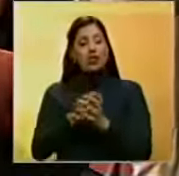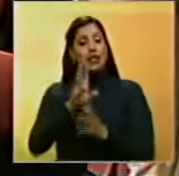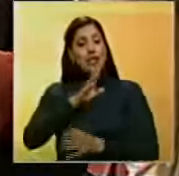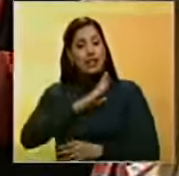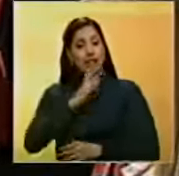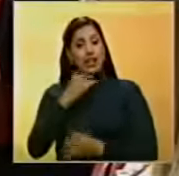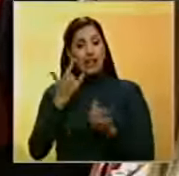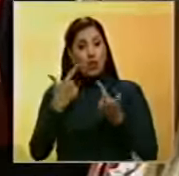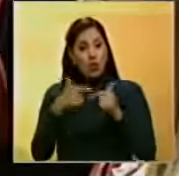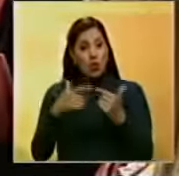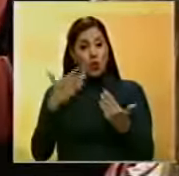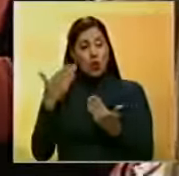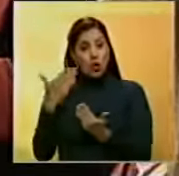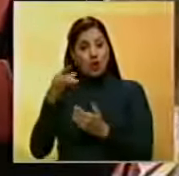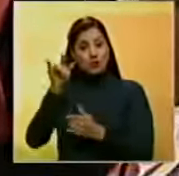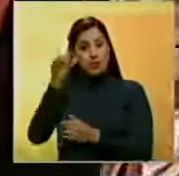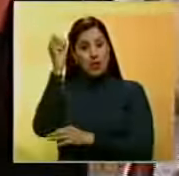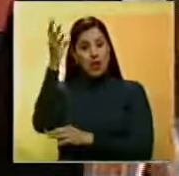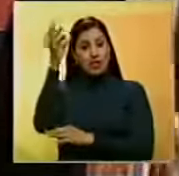desarrollándose allí en la Asamblea Nacional.